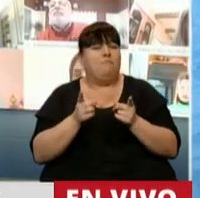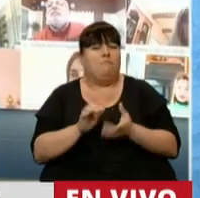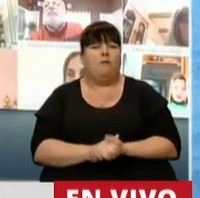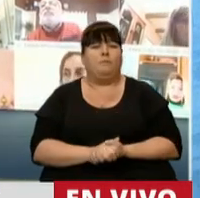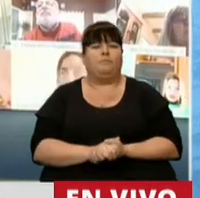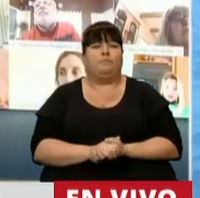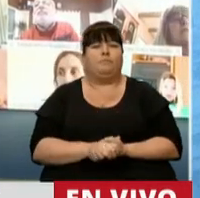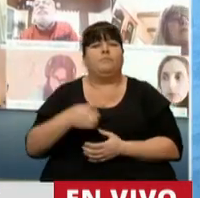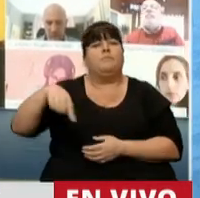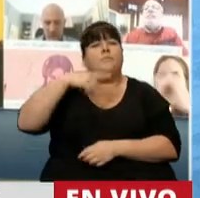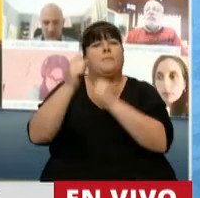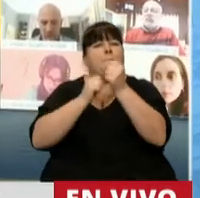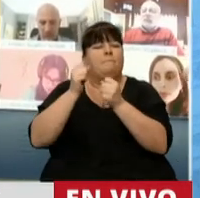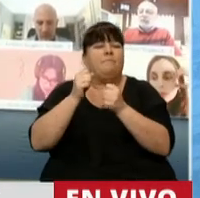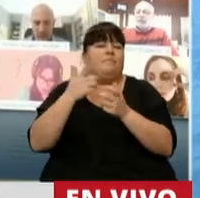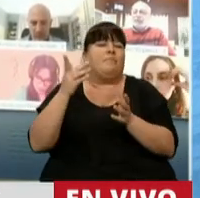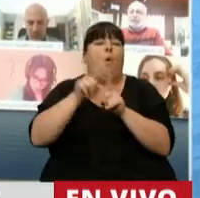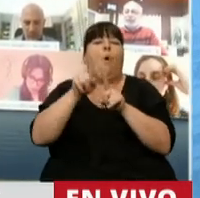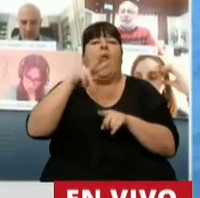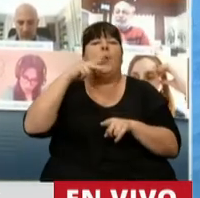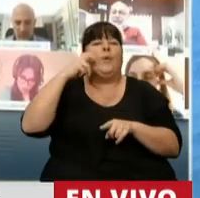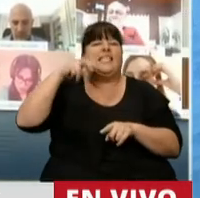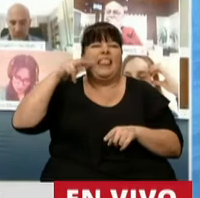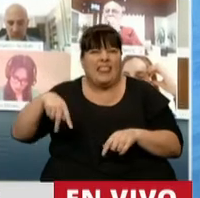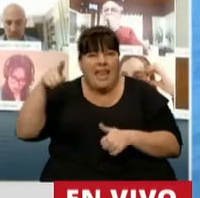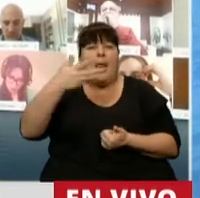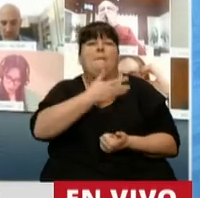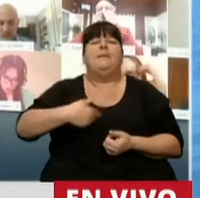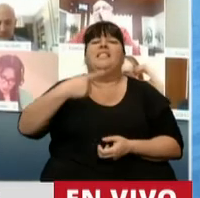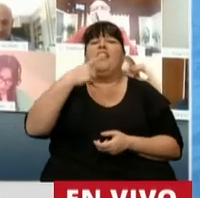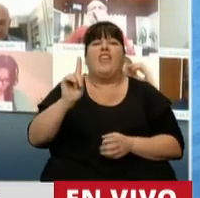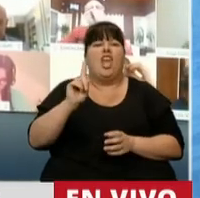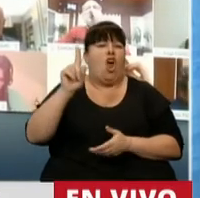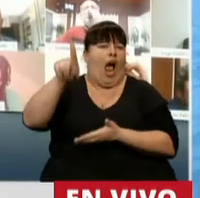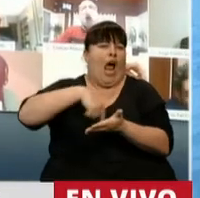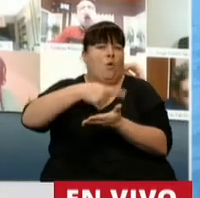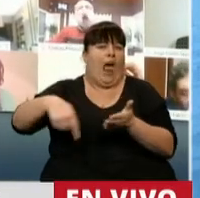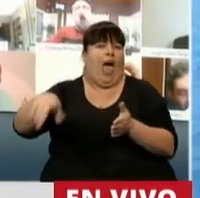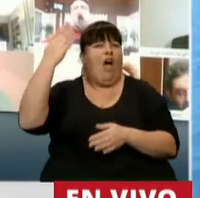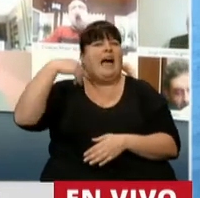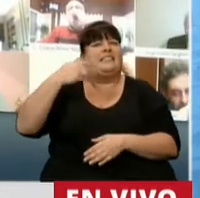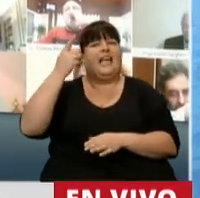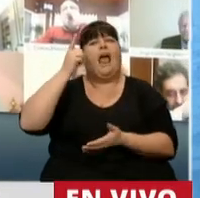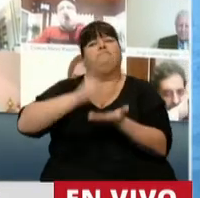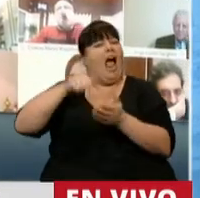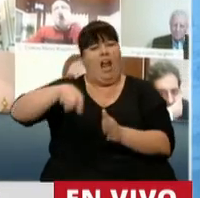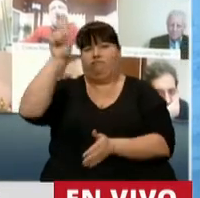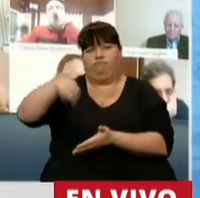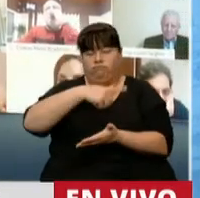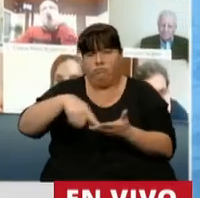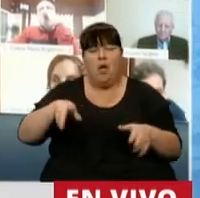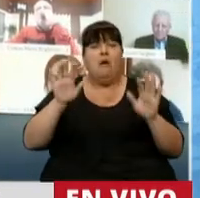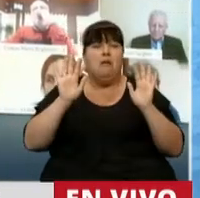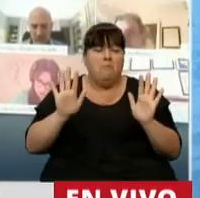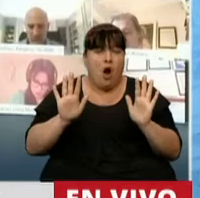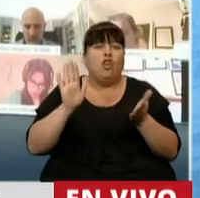son caso Vicentín, ahora el Presidente dice que deroga la medida que había tomado anteriormente. Bueno,